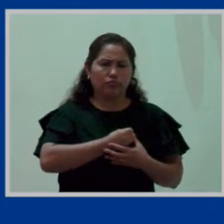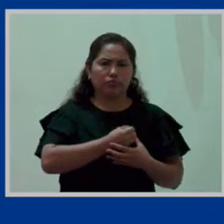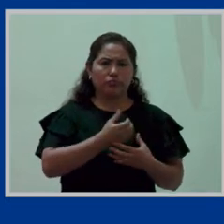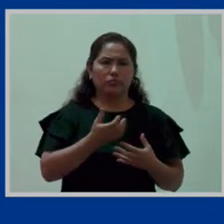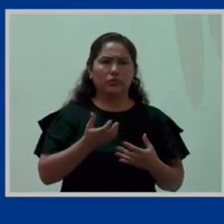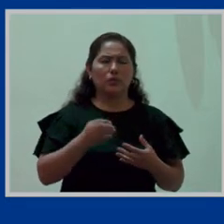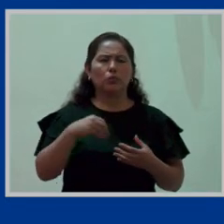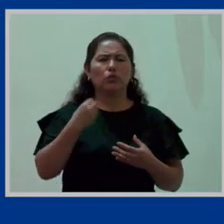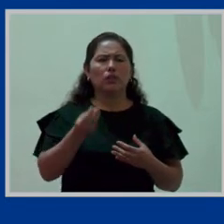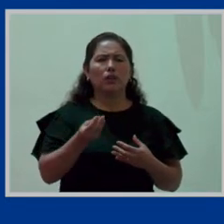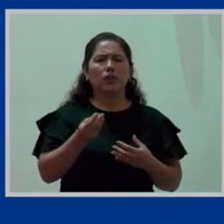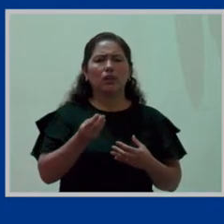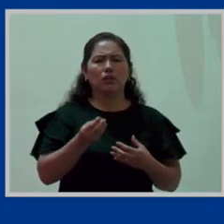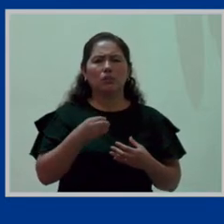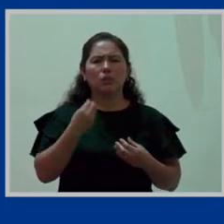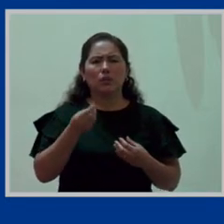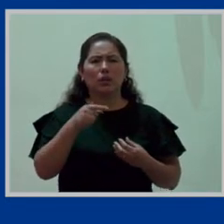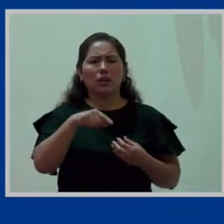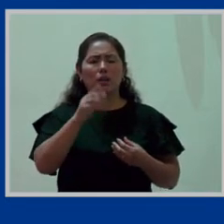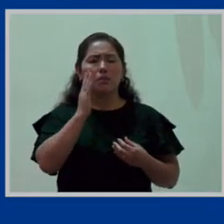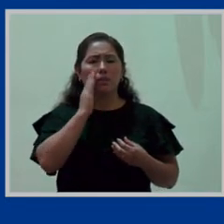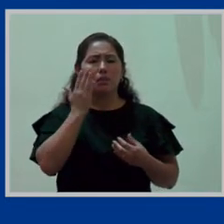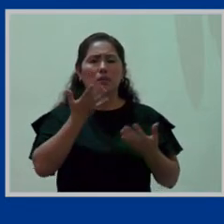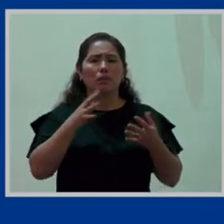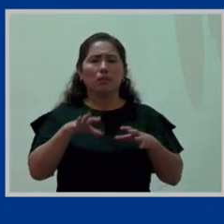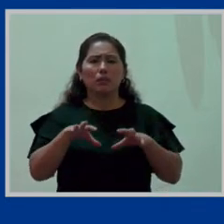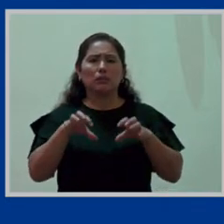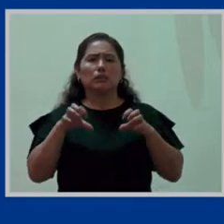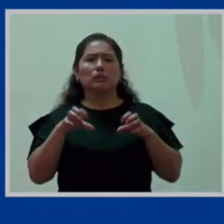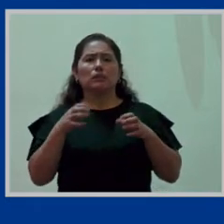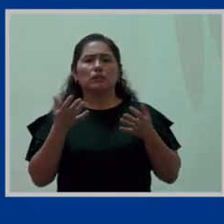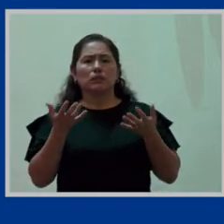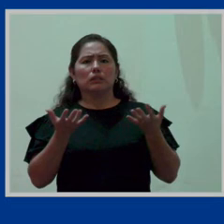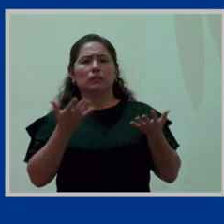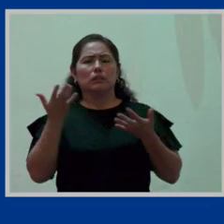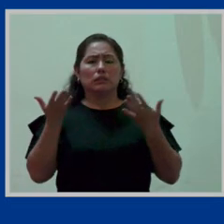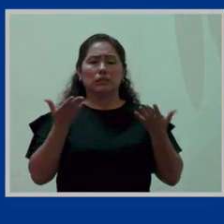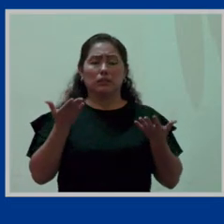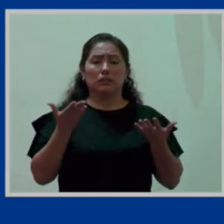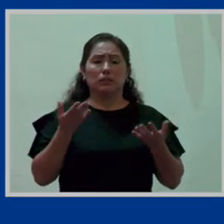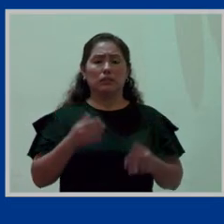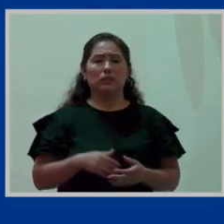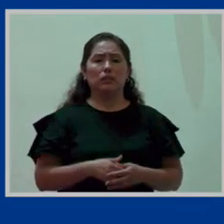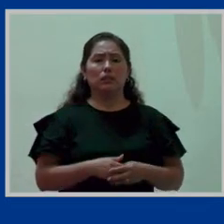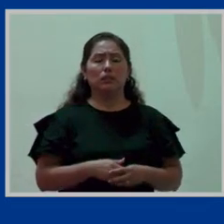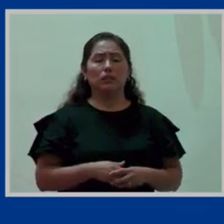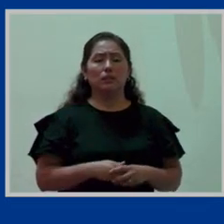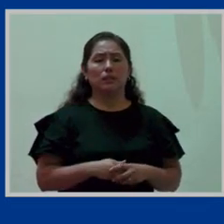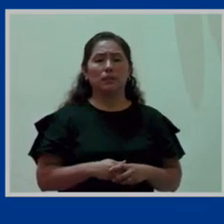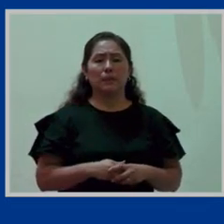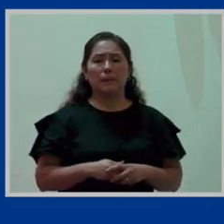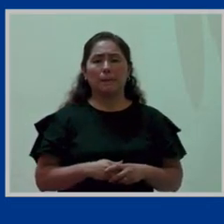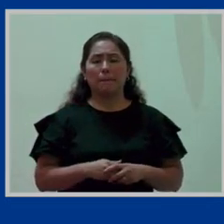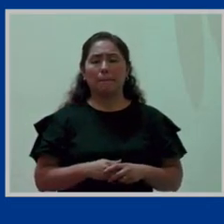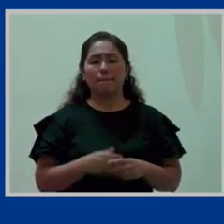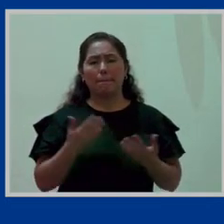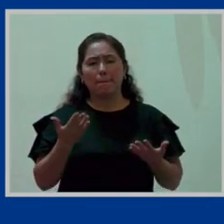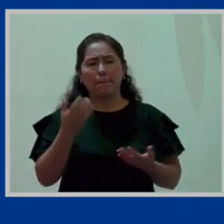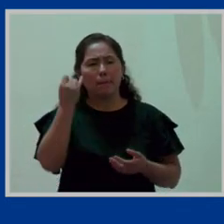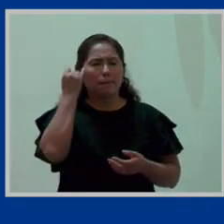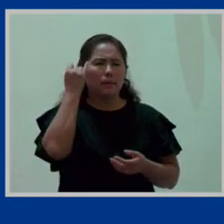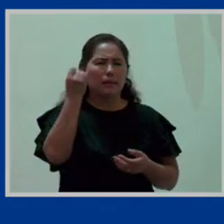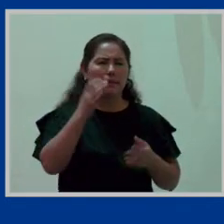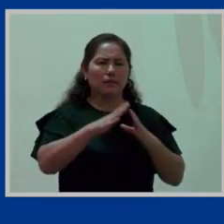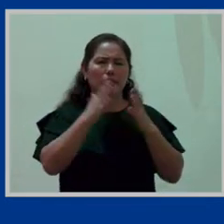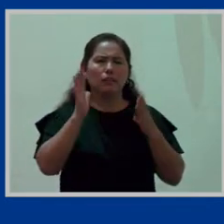¿Por qué? Por el estrés. Y en ese sentido, entonces, imagínese